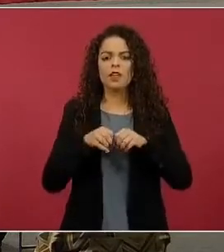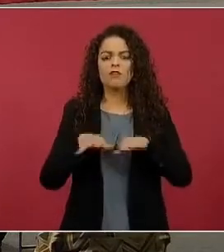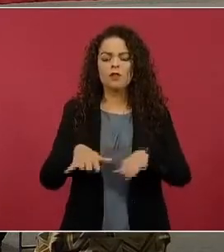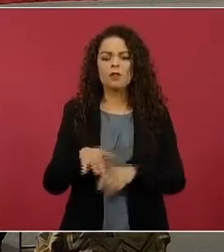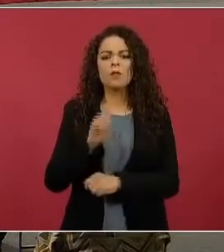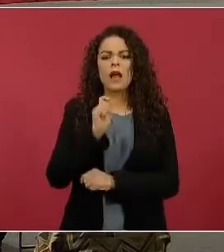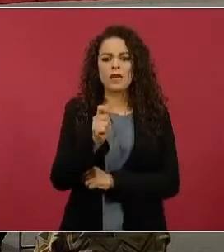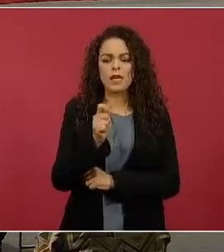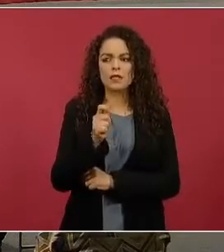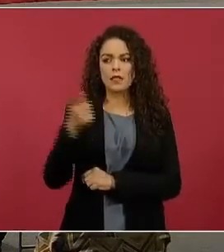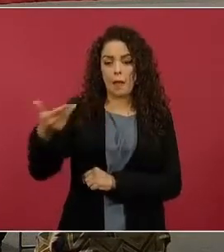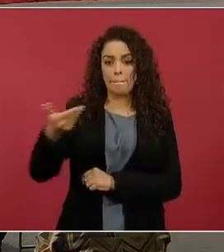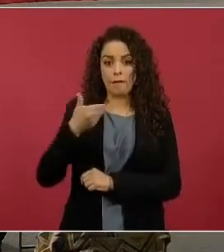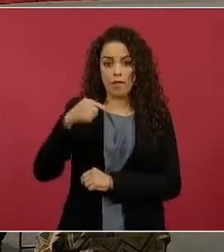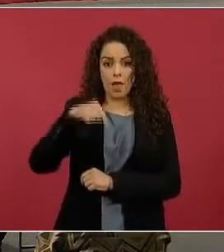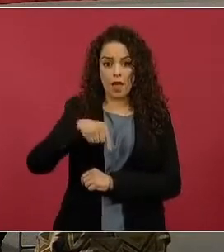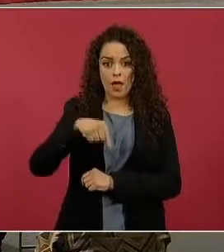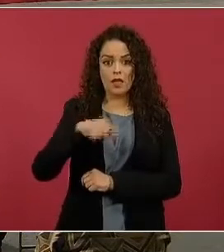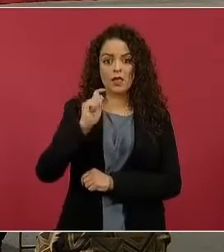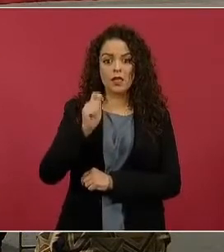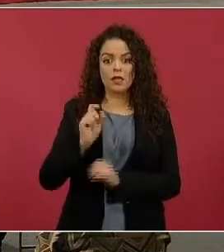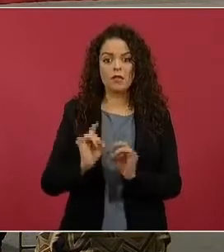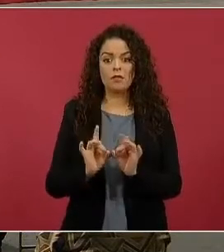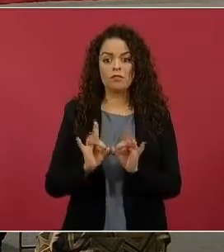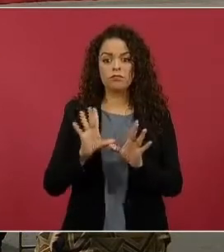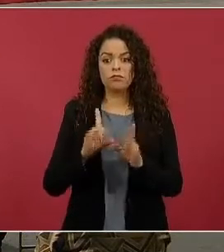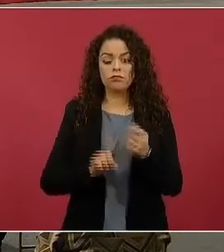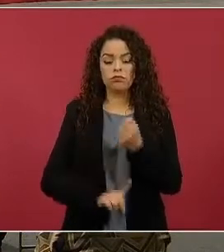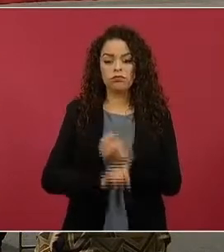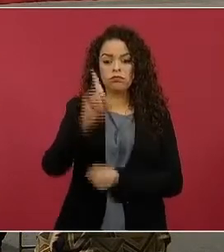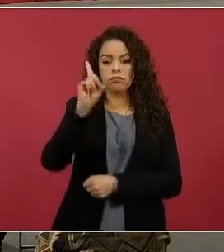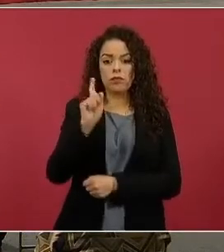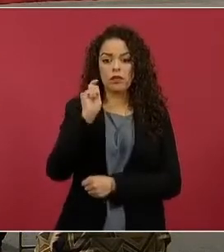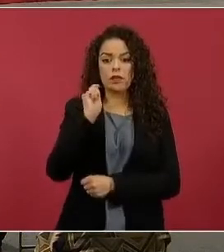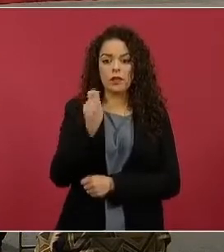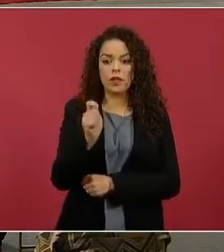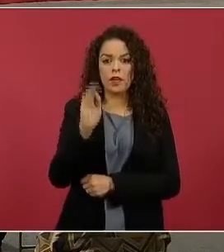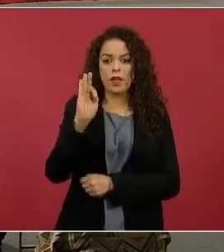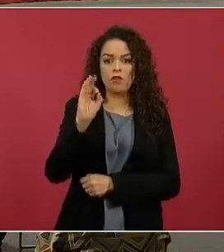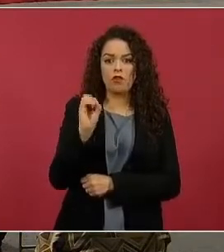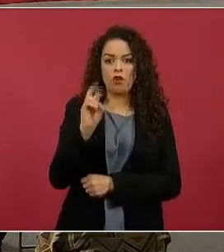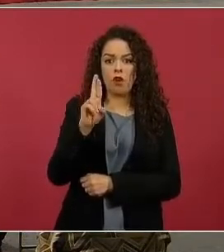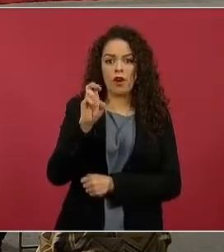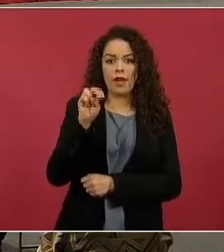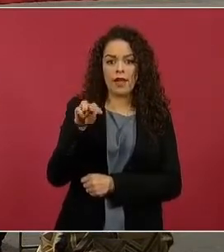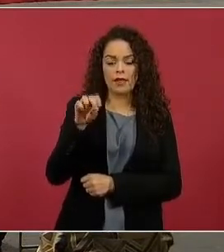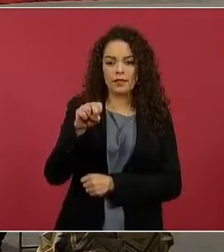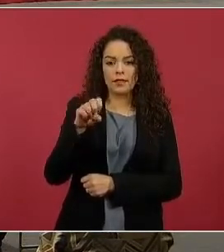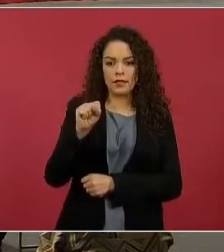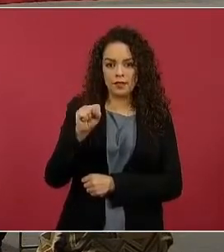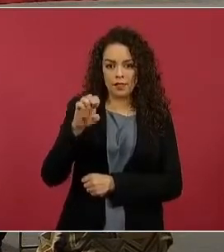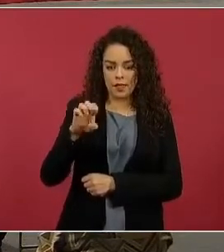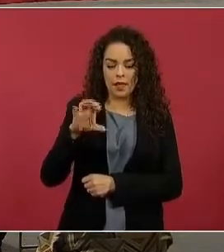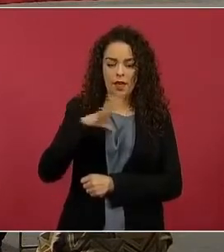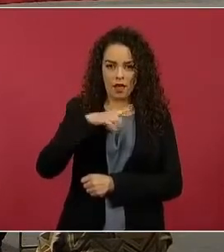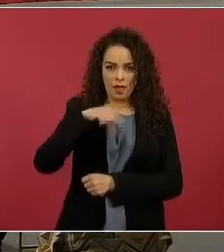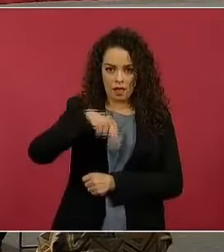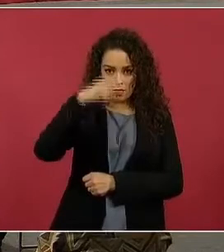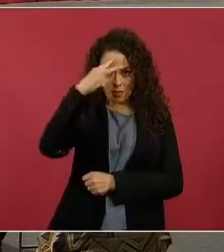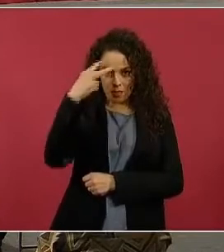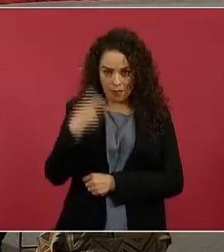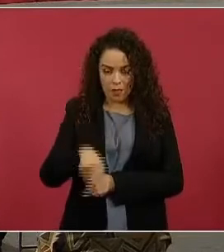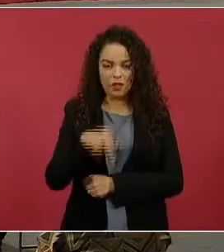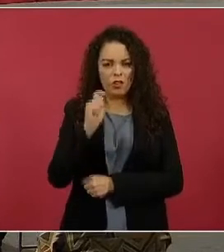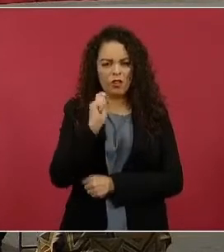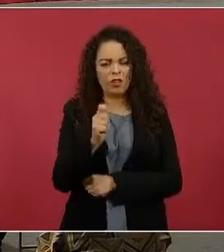solicitada, a la situación de emergencia que en materia forense se están viviendo en el país, en un tema que si